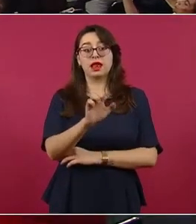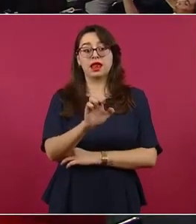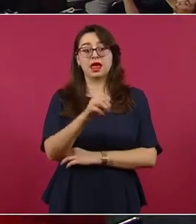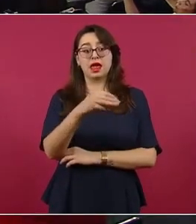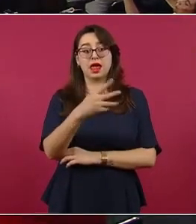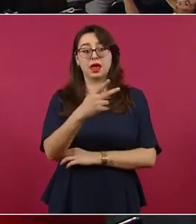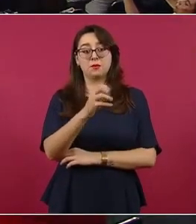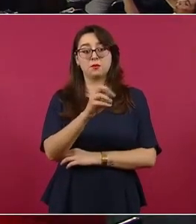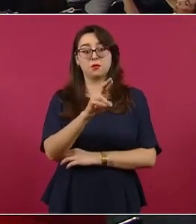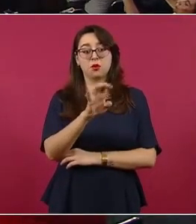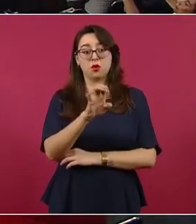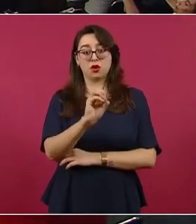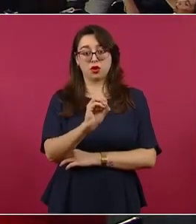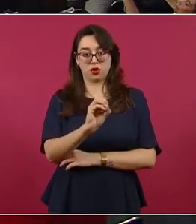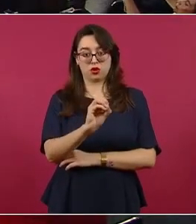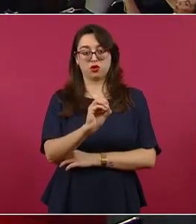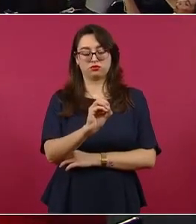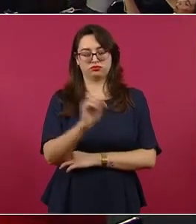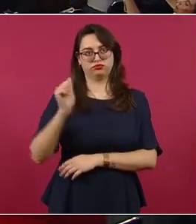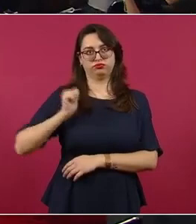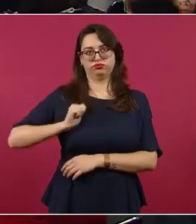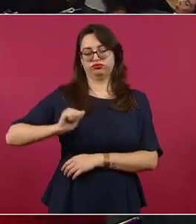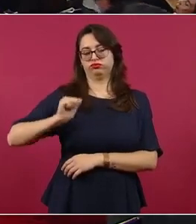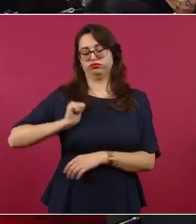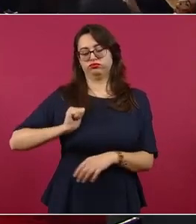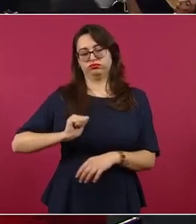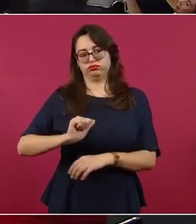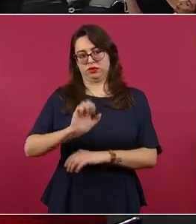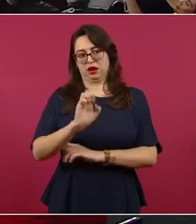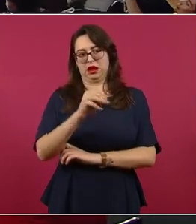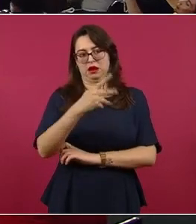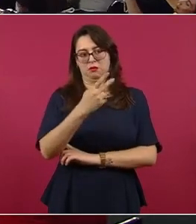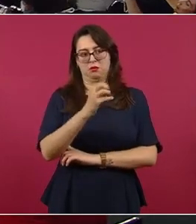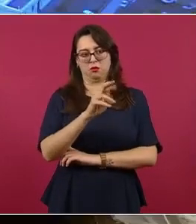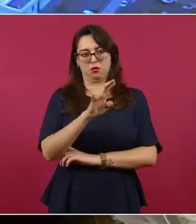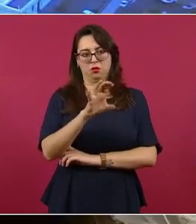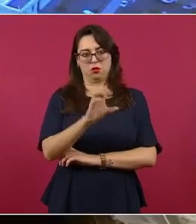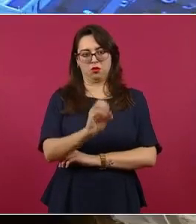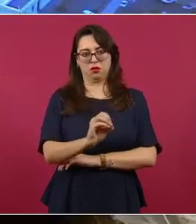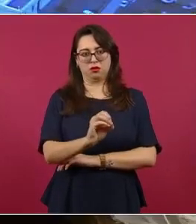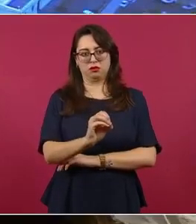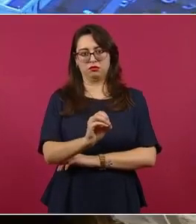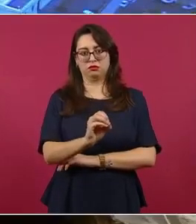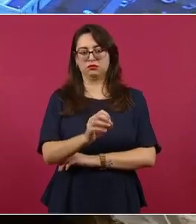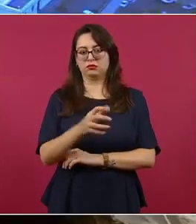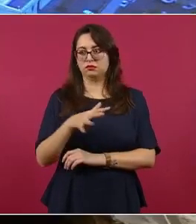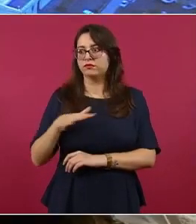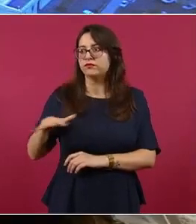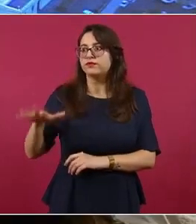No es este, ¿verdad? Sí, este. Y el edificio es este. Y este es, mire.